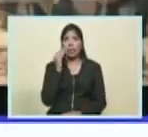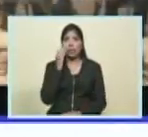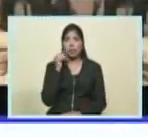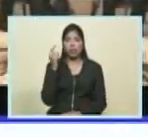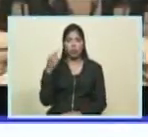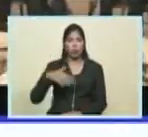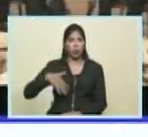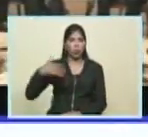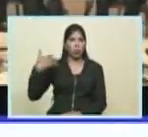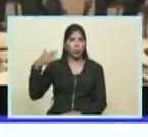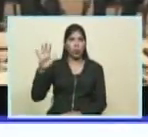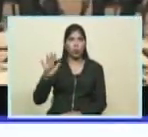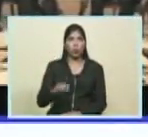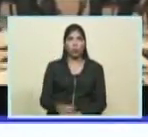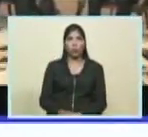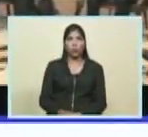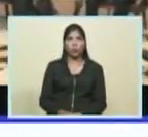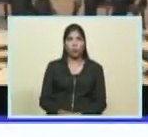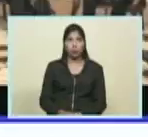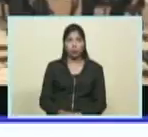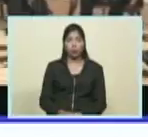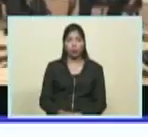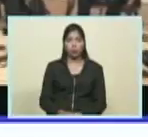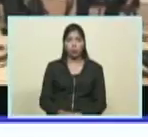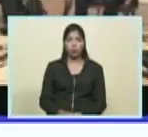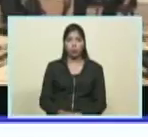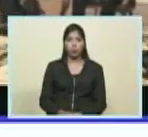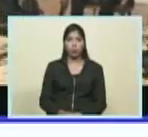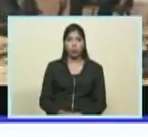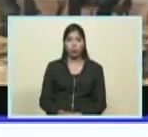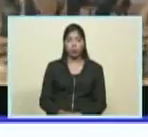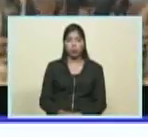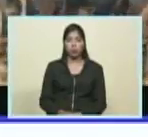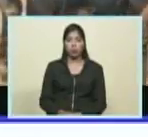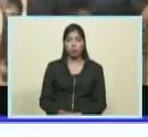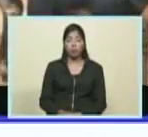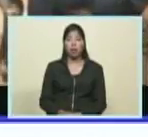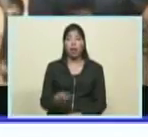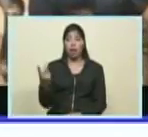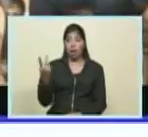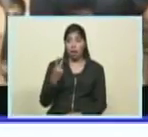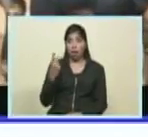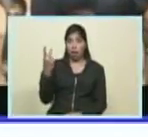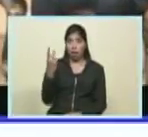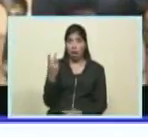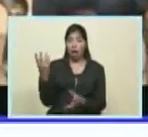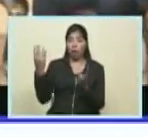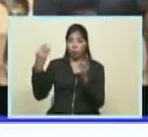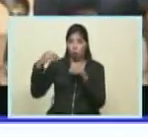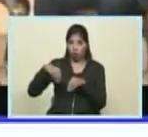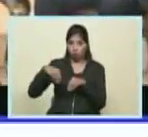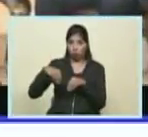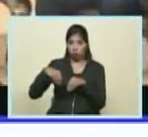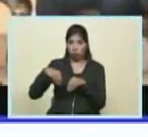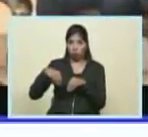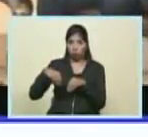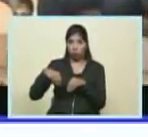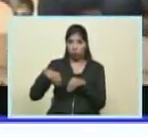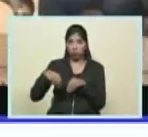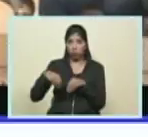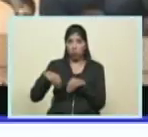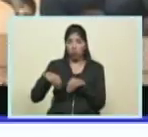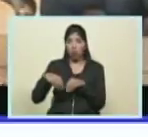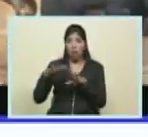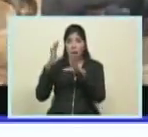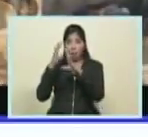de mucha experiencia y hemos acordado iniciar el camino, vamos a abrir nuestra